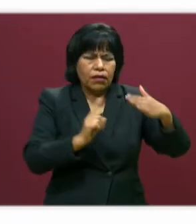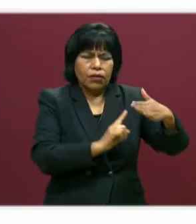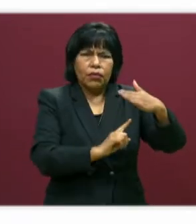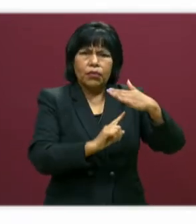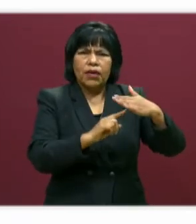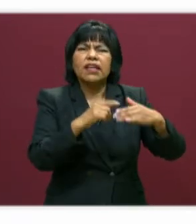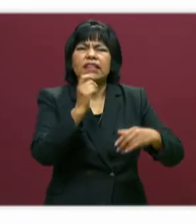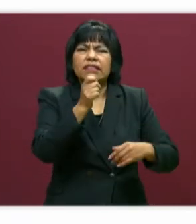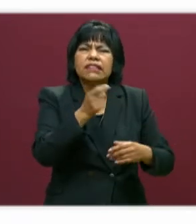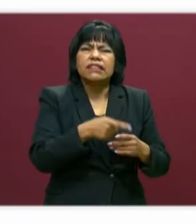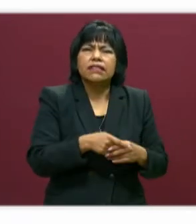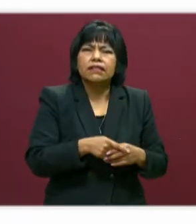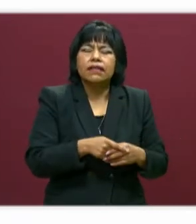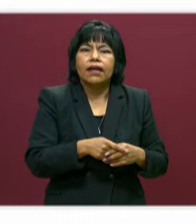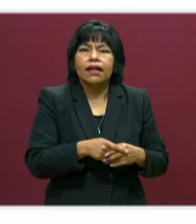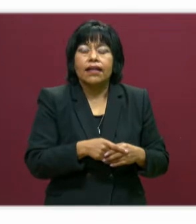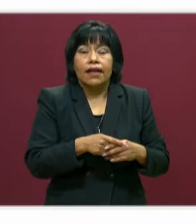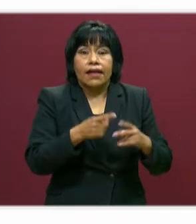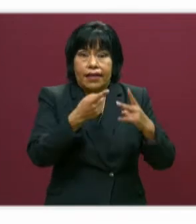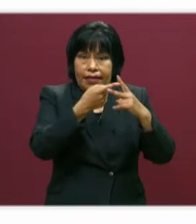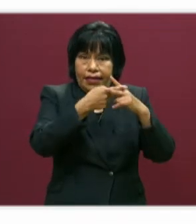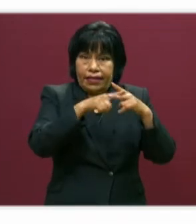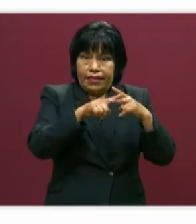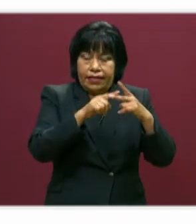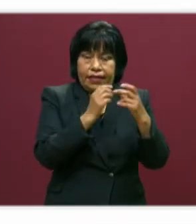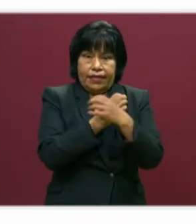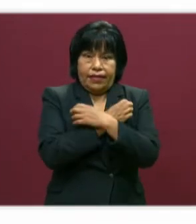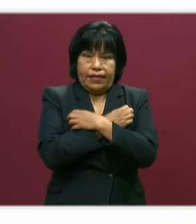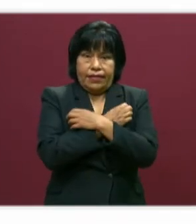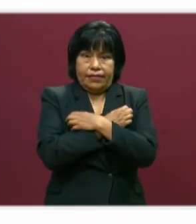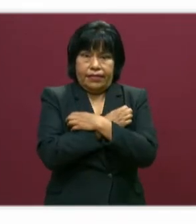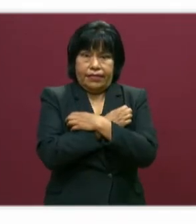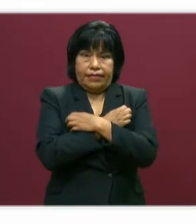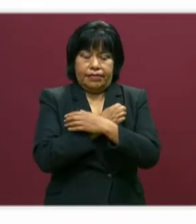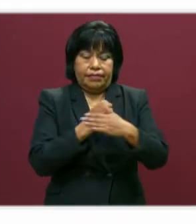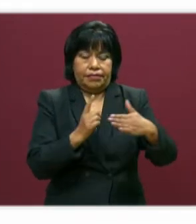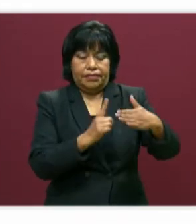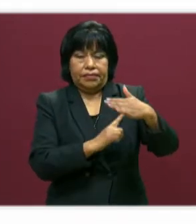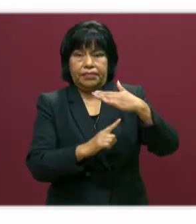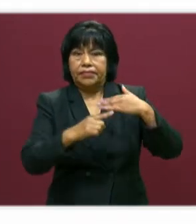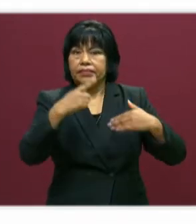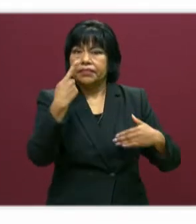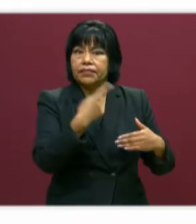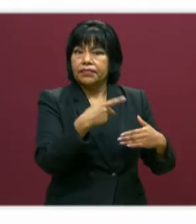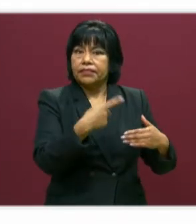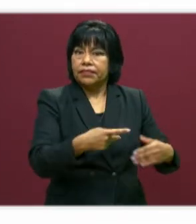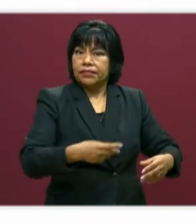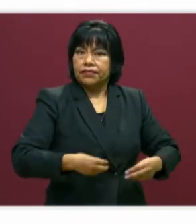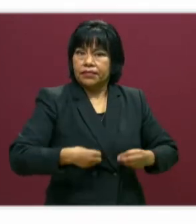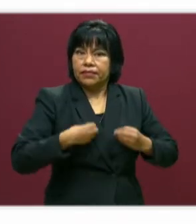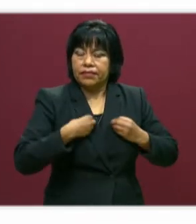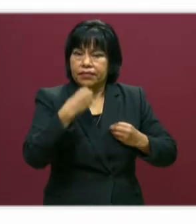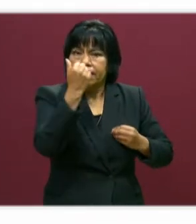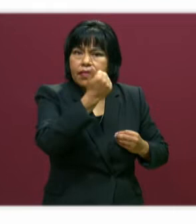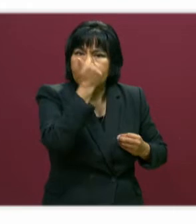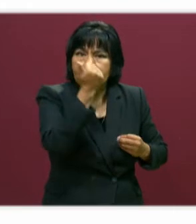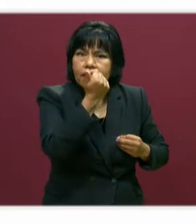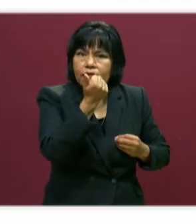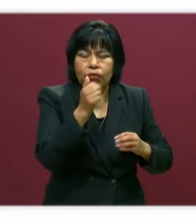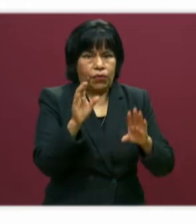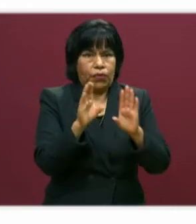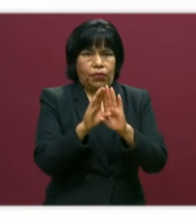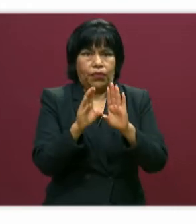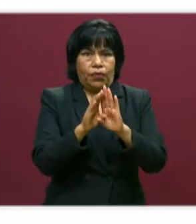Significa que el punto de partida en la educación tiene que ser la vivencia del alumno. La vivencia. El